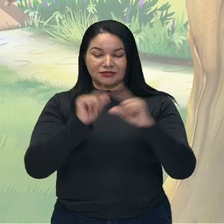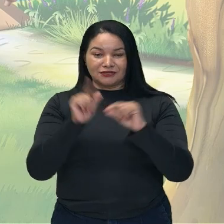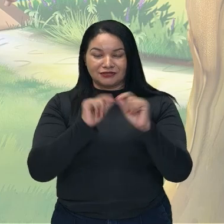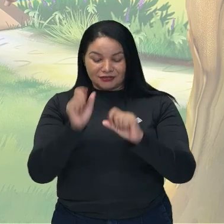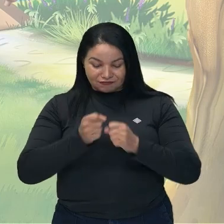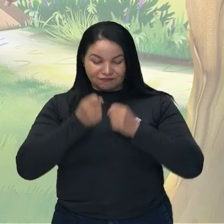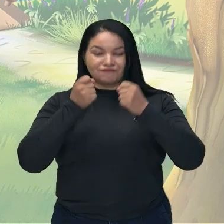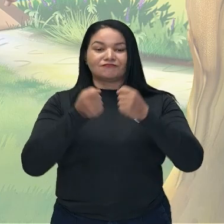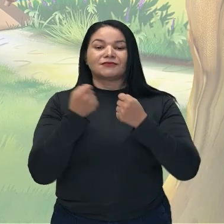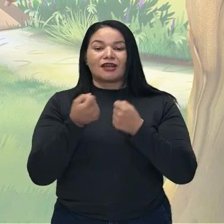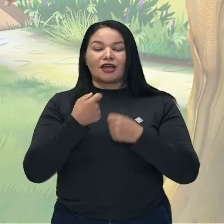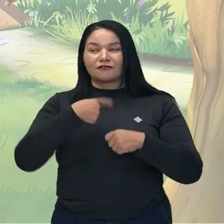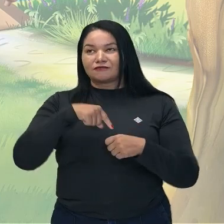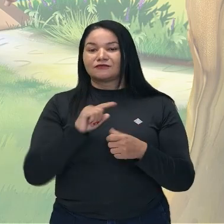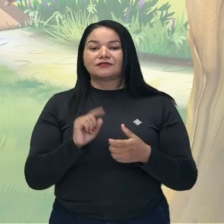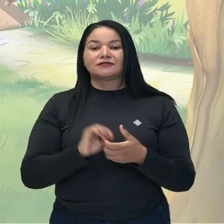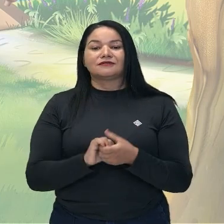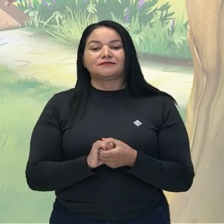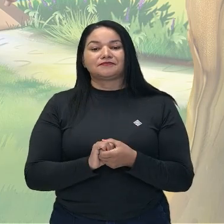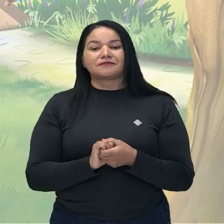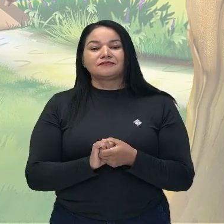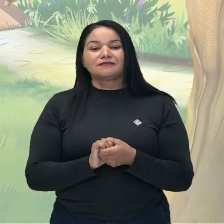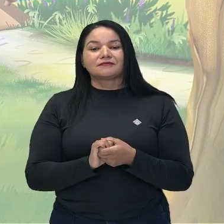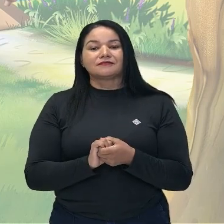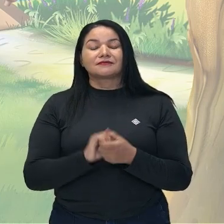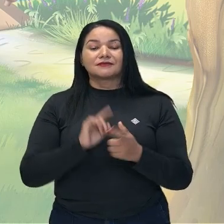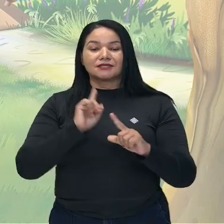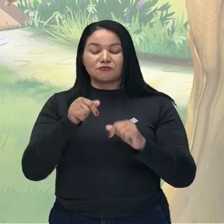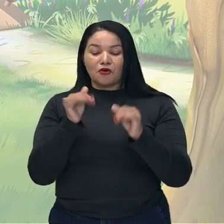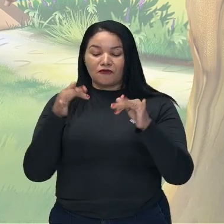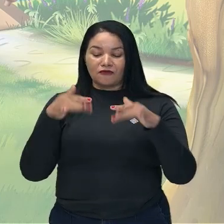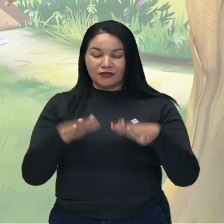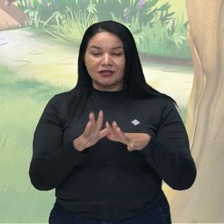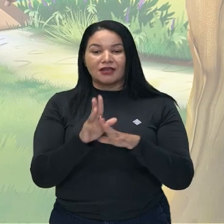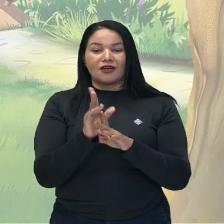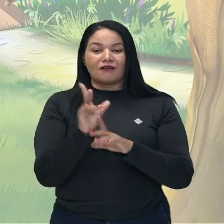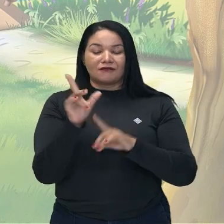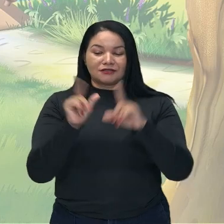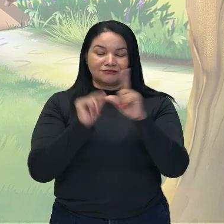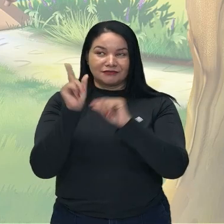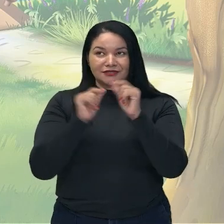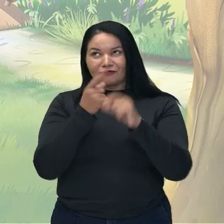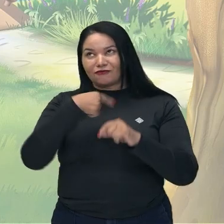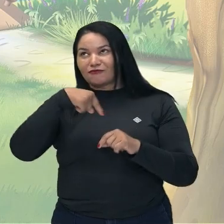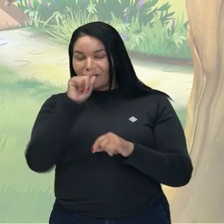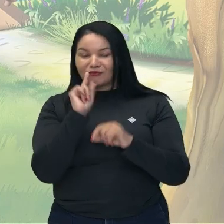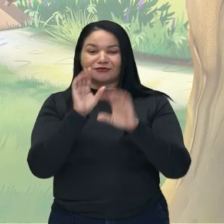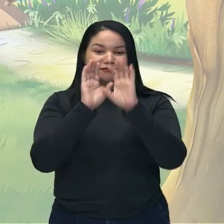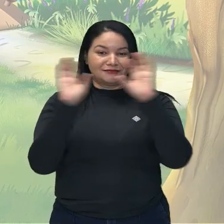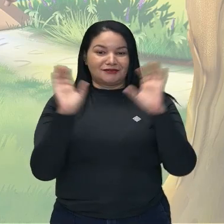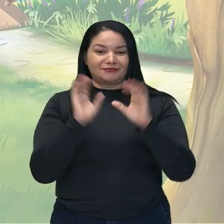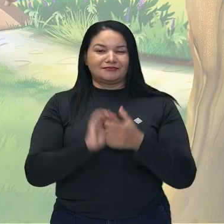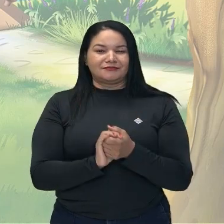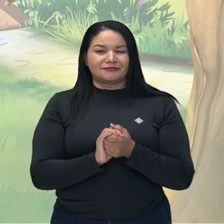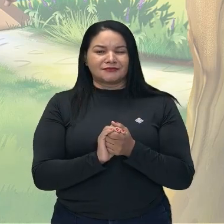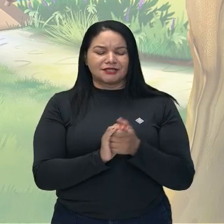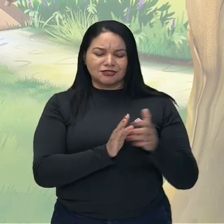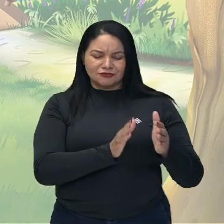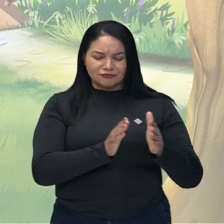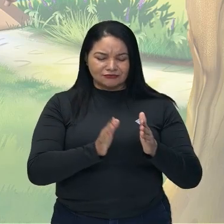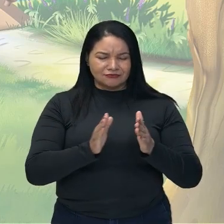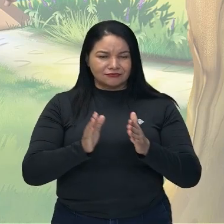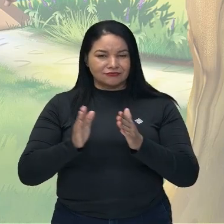Y por fin, la estrella sube al cielo. Entonces, esta es toda la orden